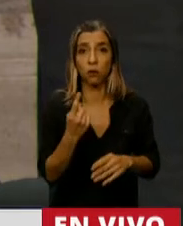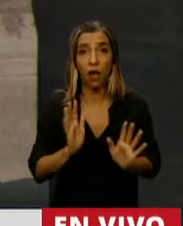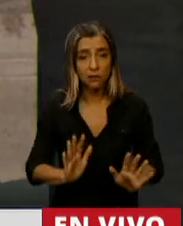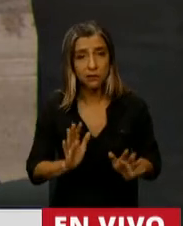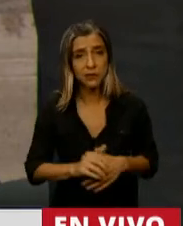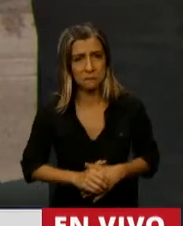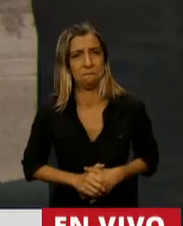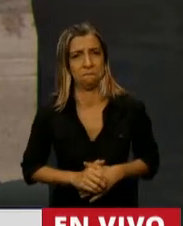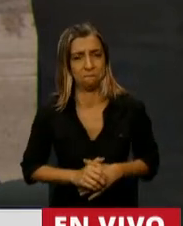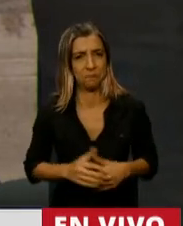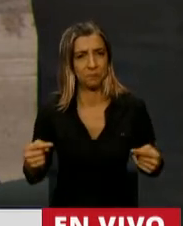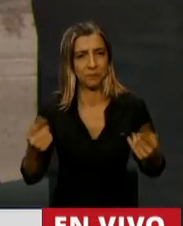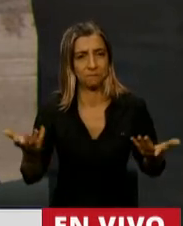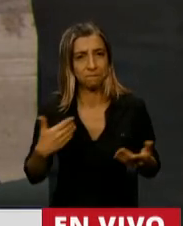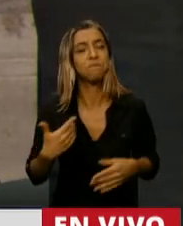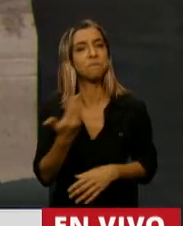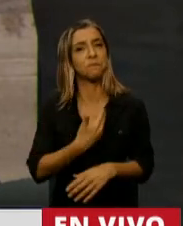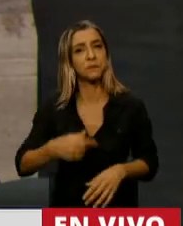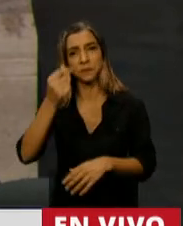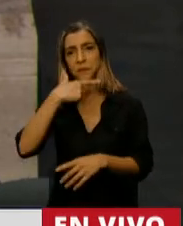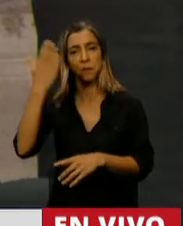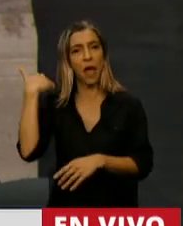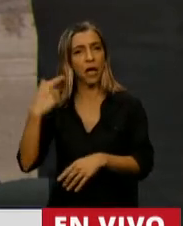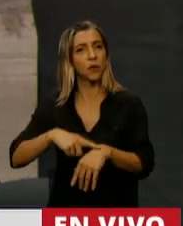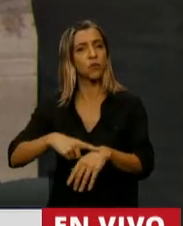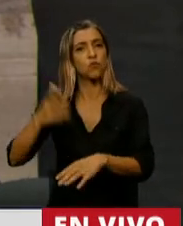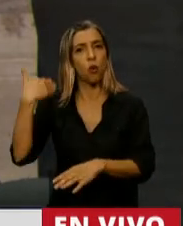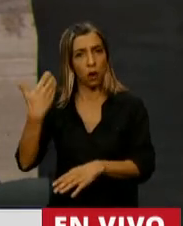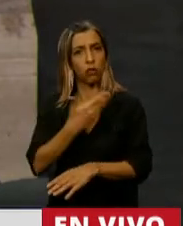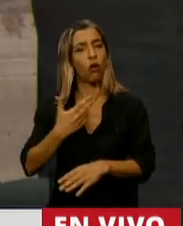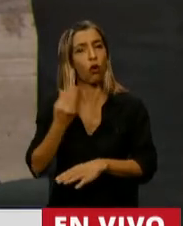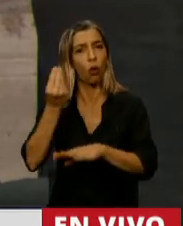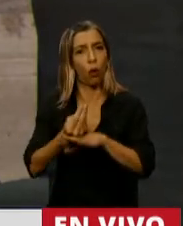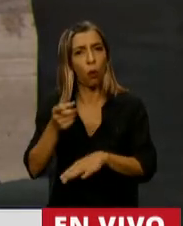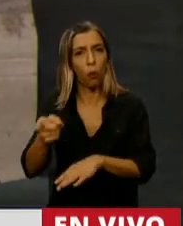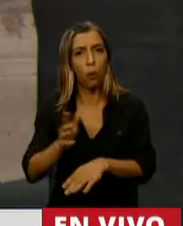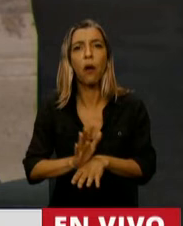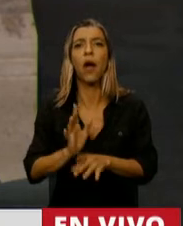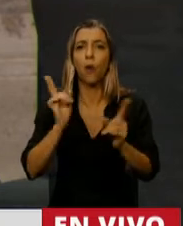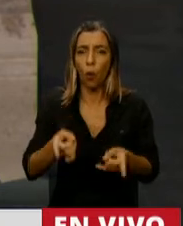presidente Macri gobernó en minoría y esa era la oposición responsable.